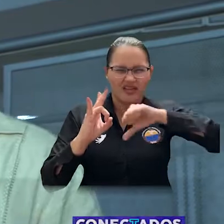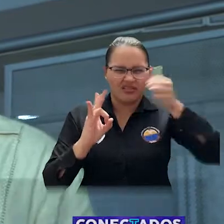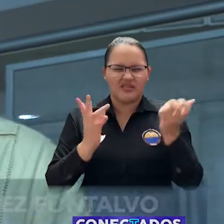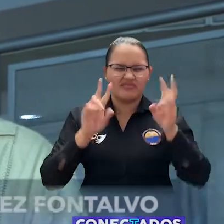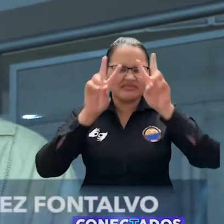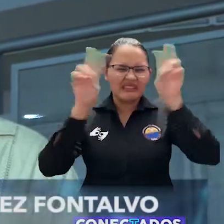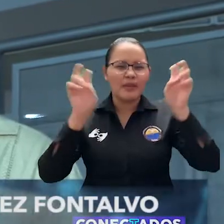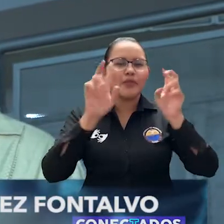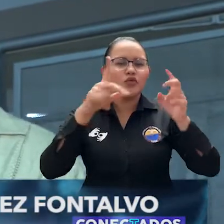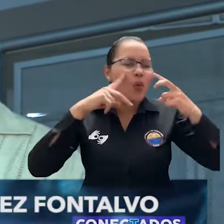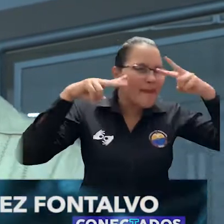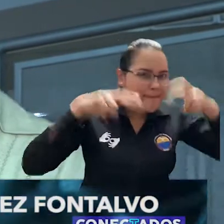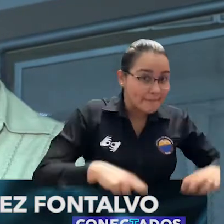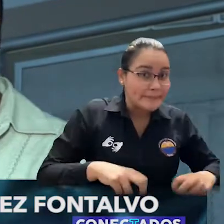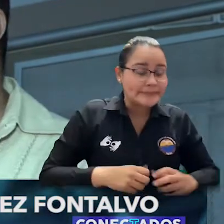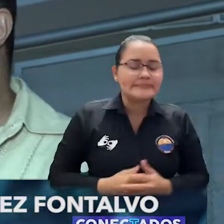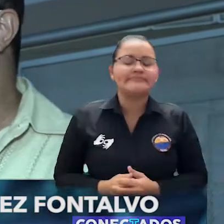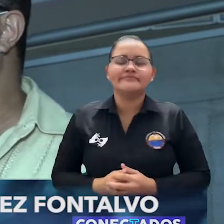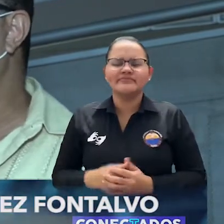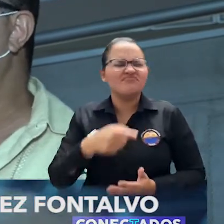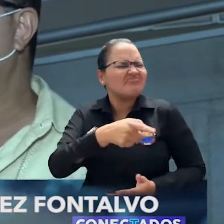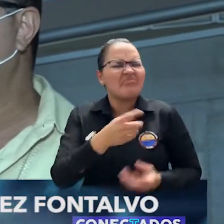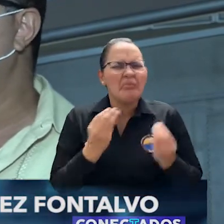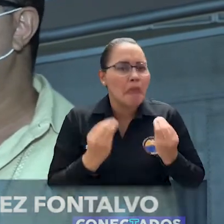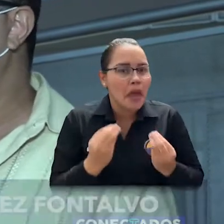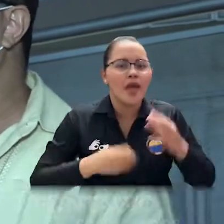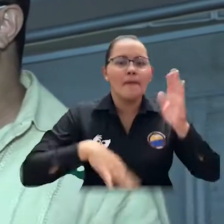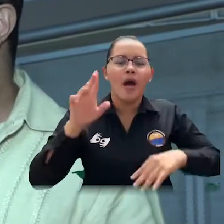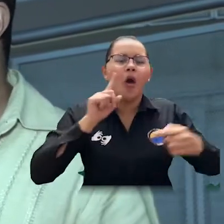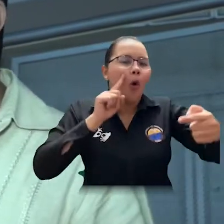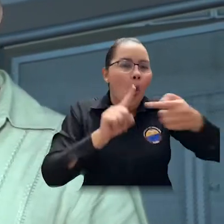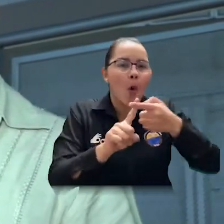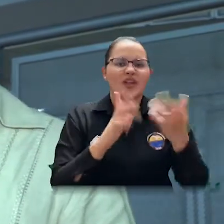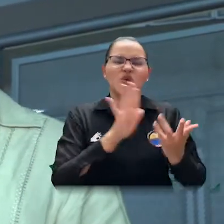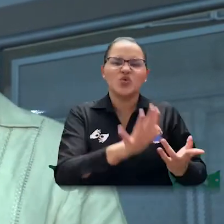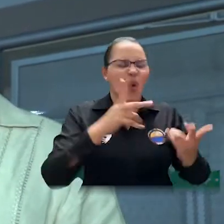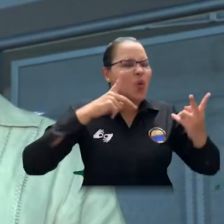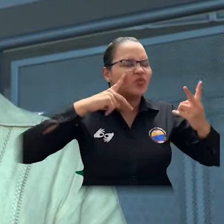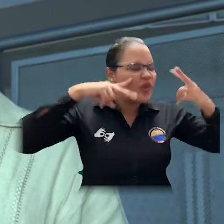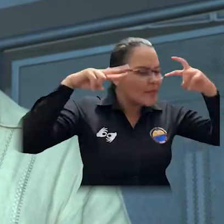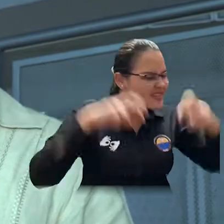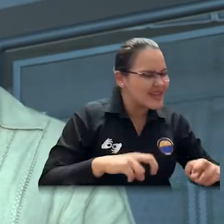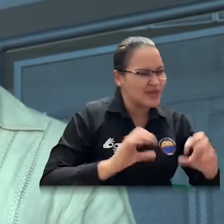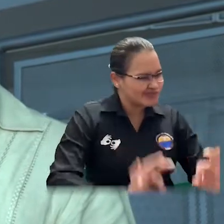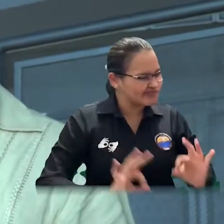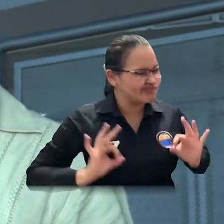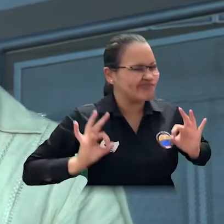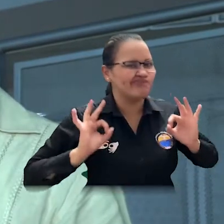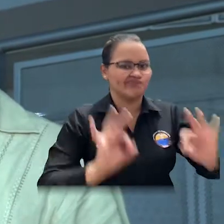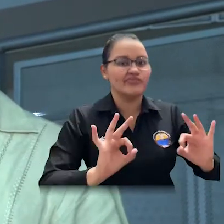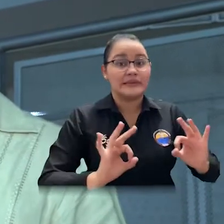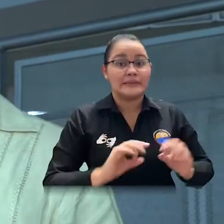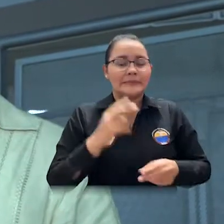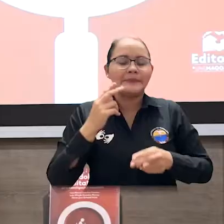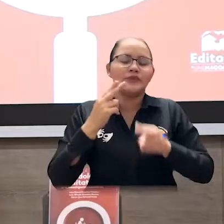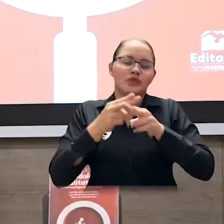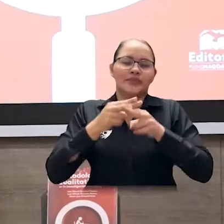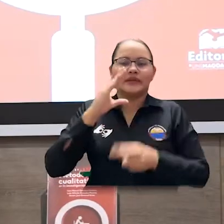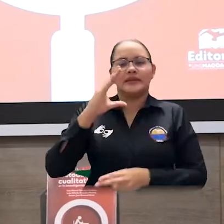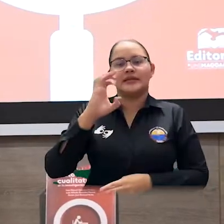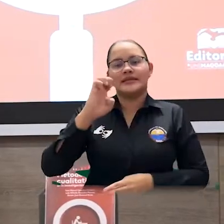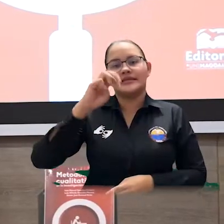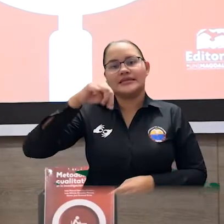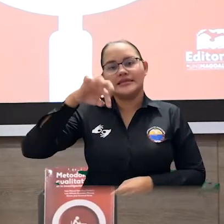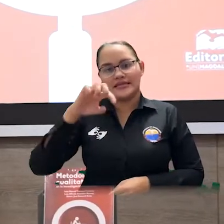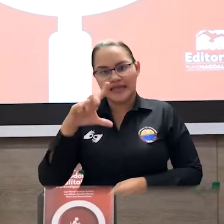de las líneas de investigación del Grupo Calidad Educativa en el Mundo Plural. ejemplo, Línea de Educación Intercultural y Línea de